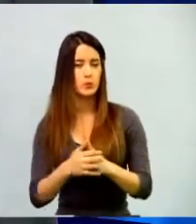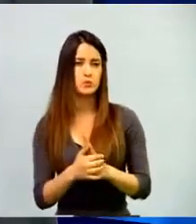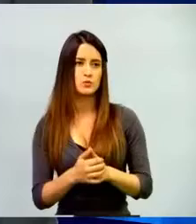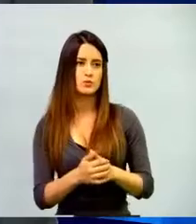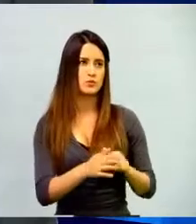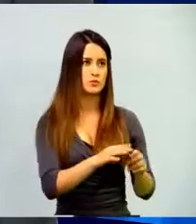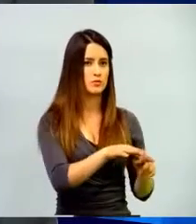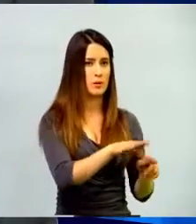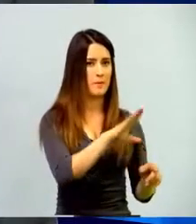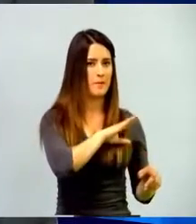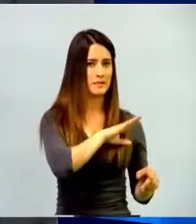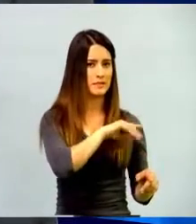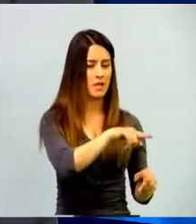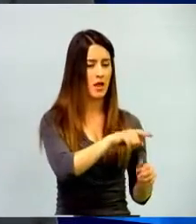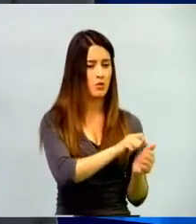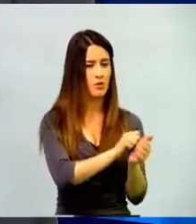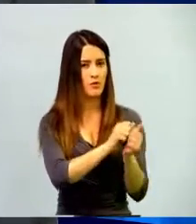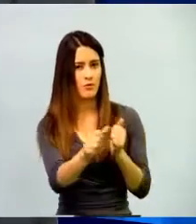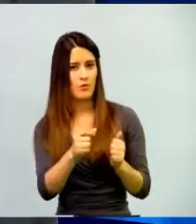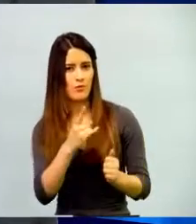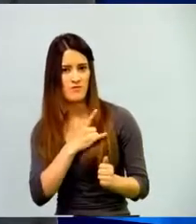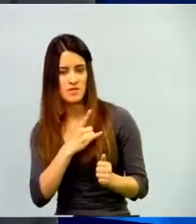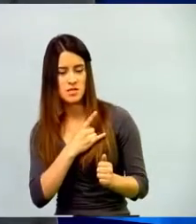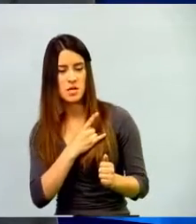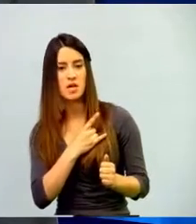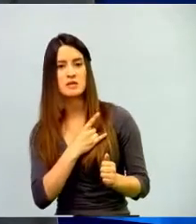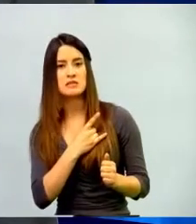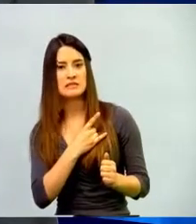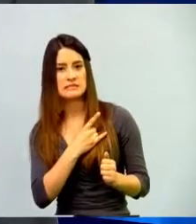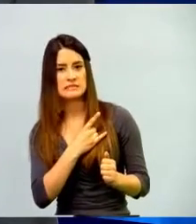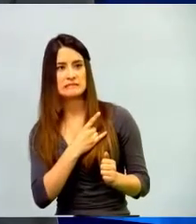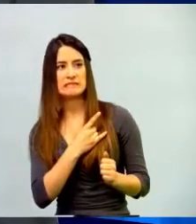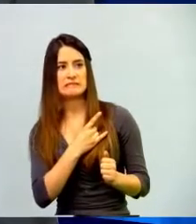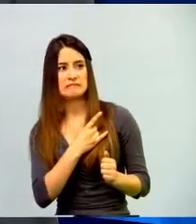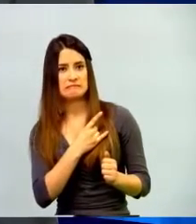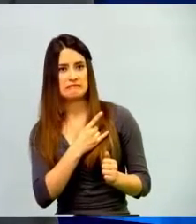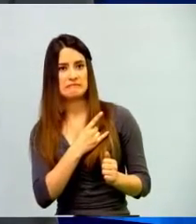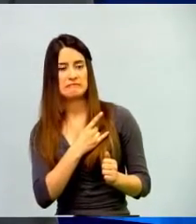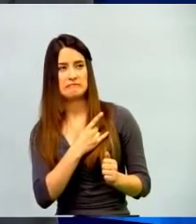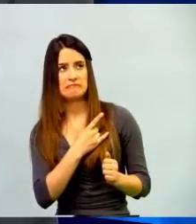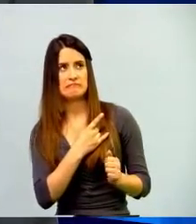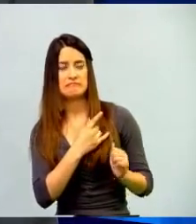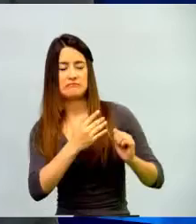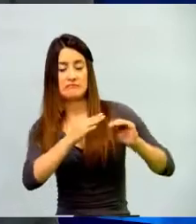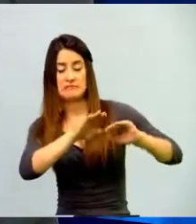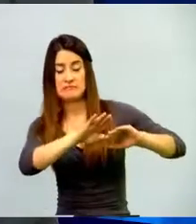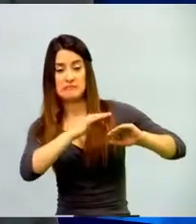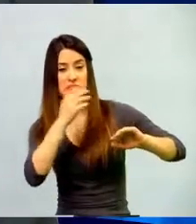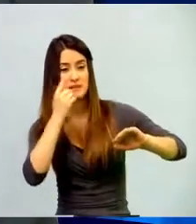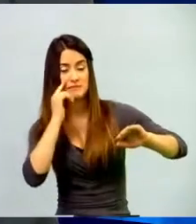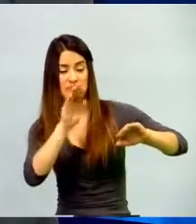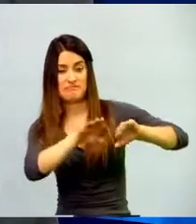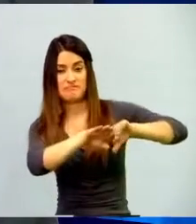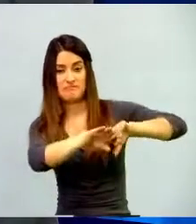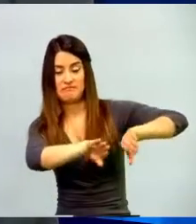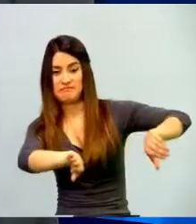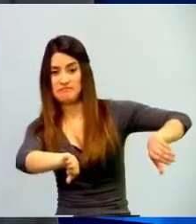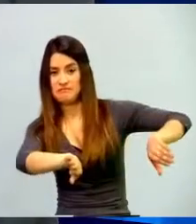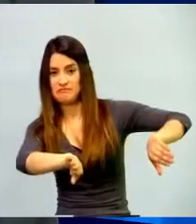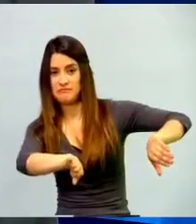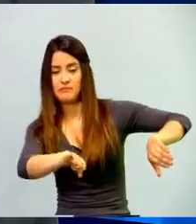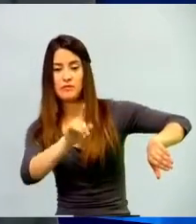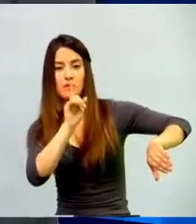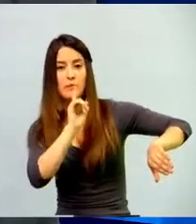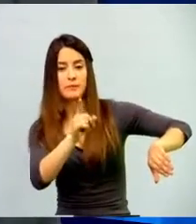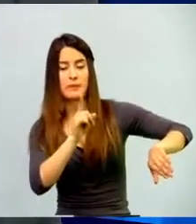educación superior, considero que hay una brecha y la brecha en algunos casos es muy amplia entre muchachos que llegan